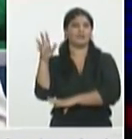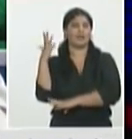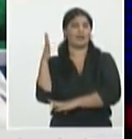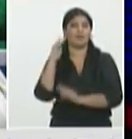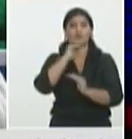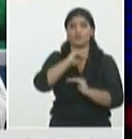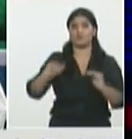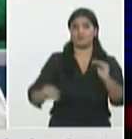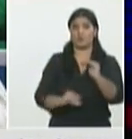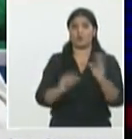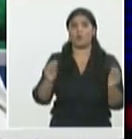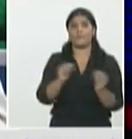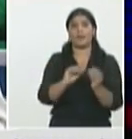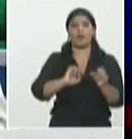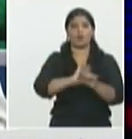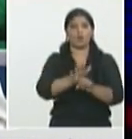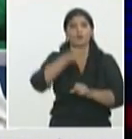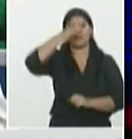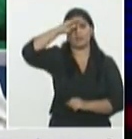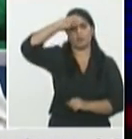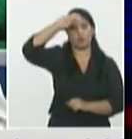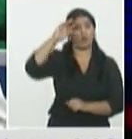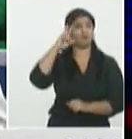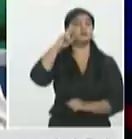el incremento del arribo